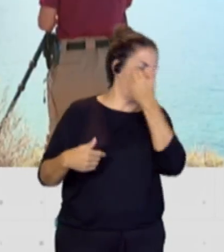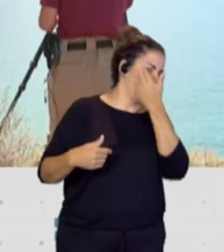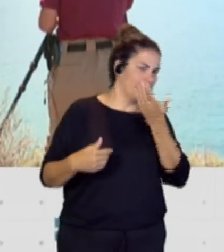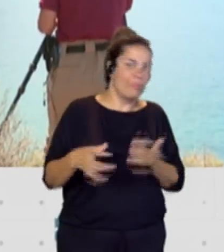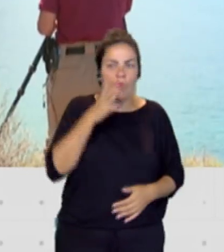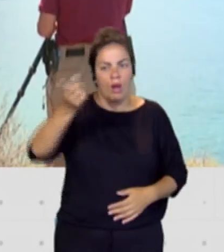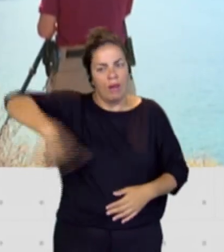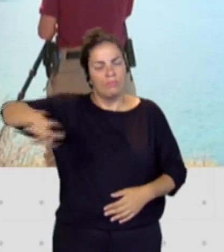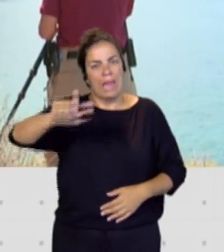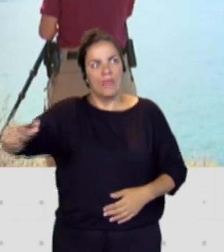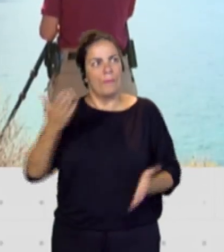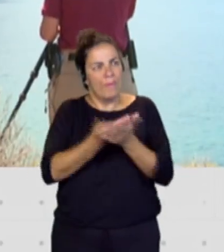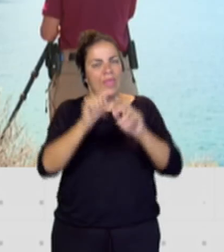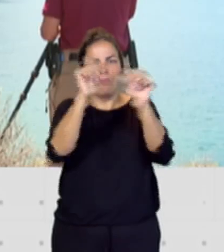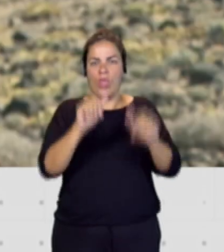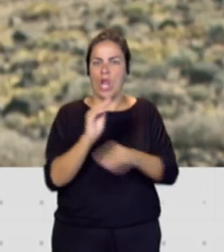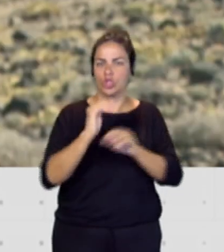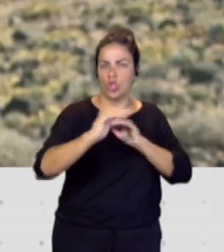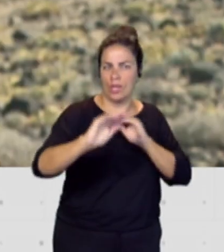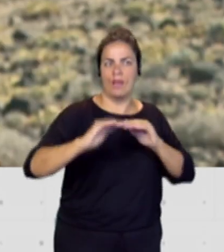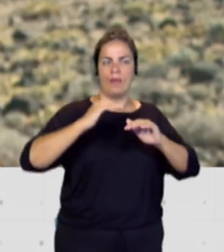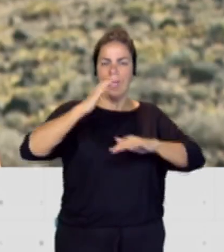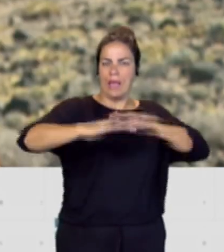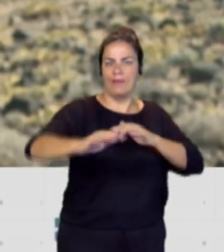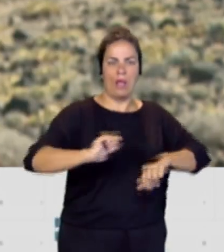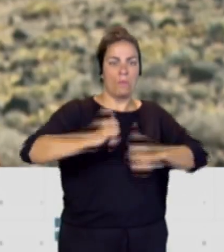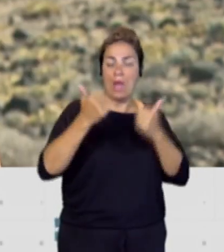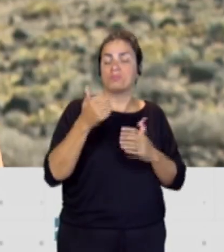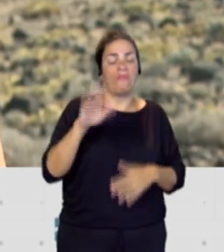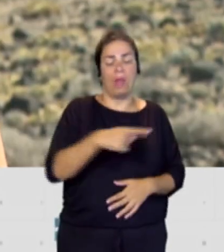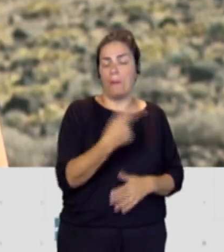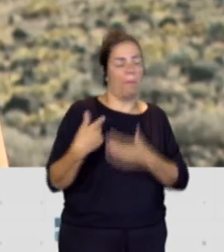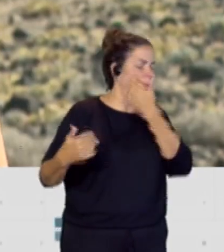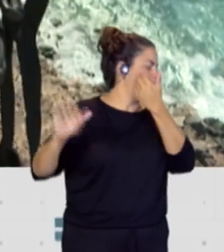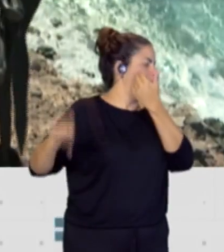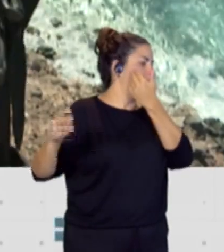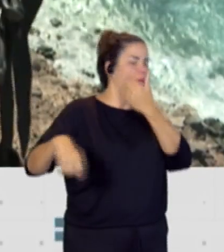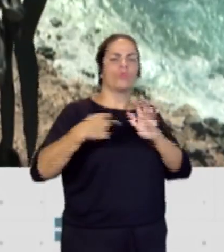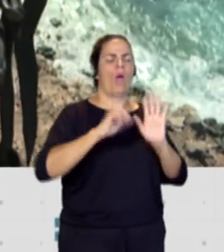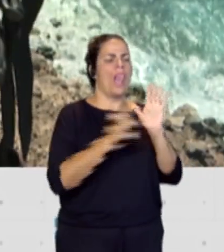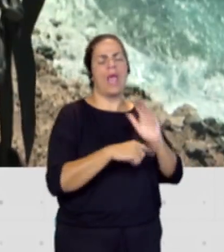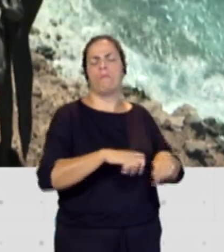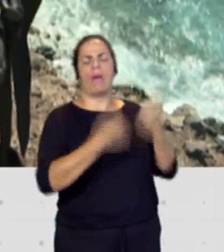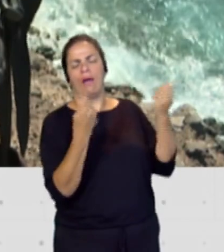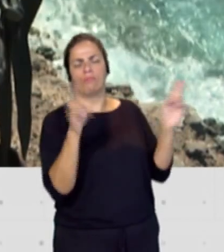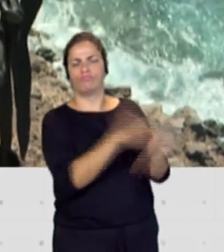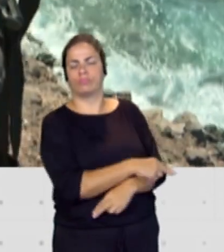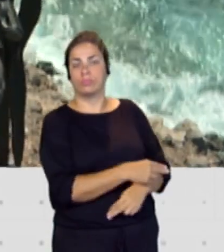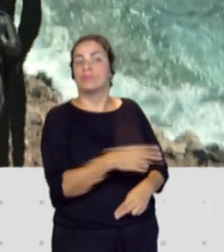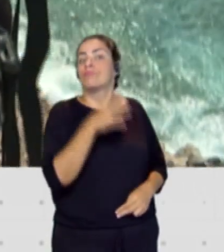sostenible y equilibrado se cargan mediante un decreto la ley con la excusa